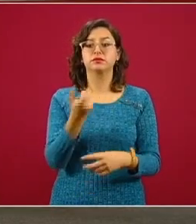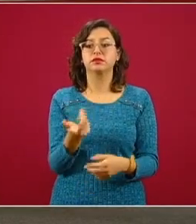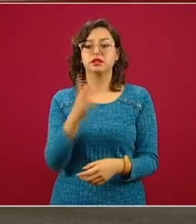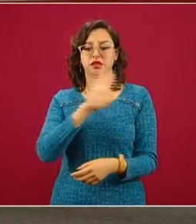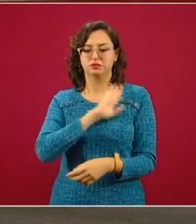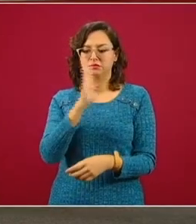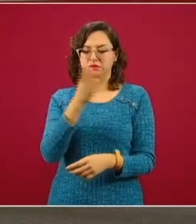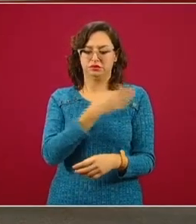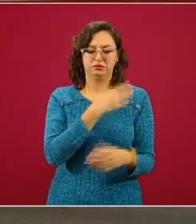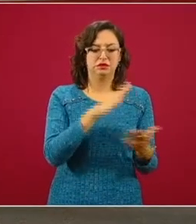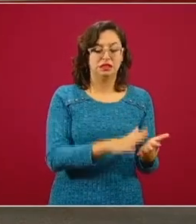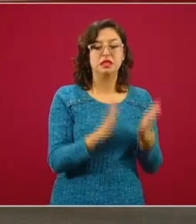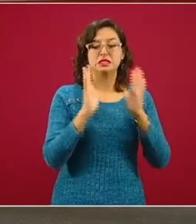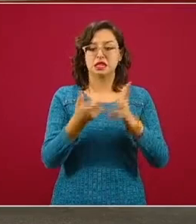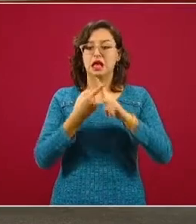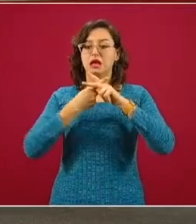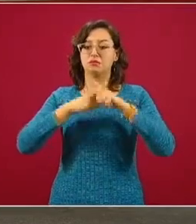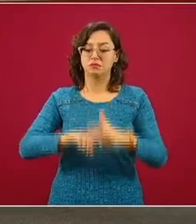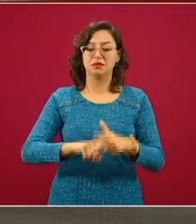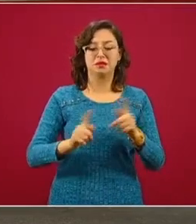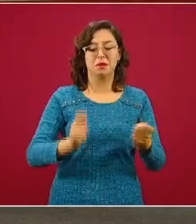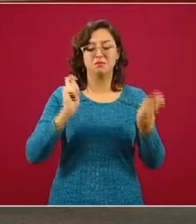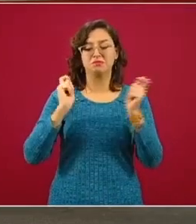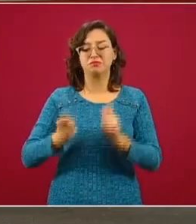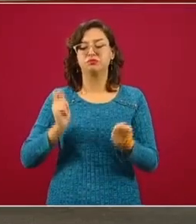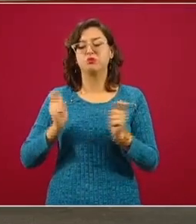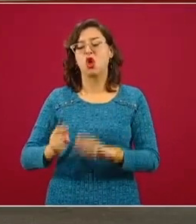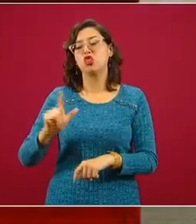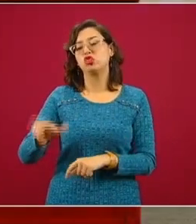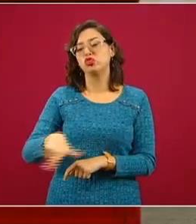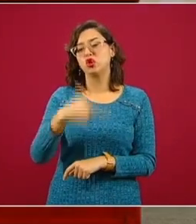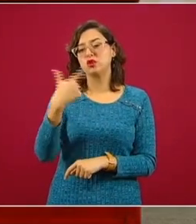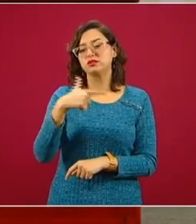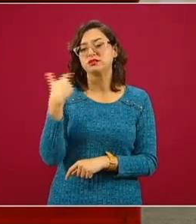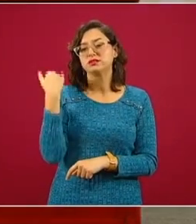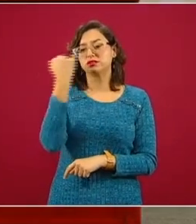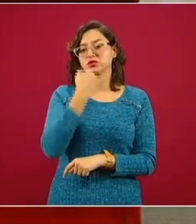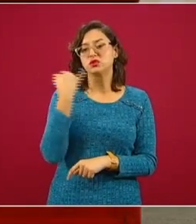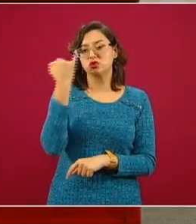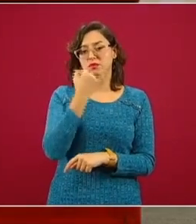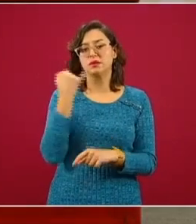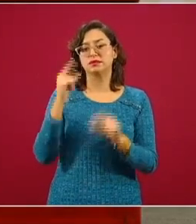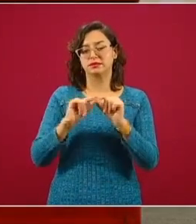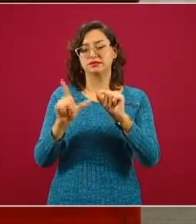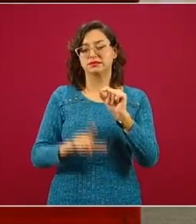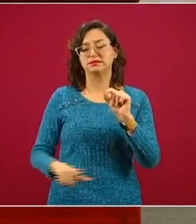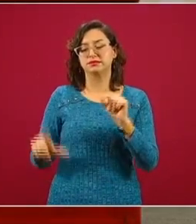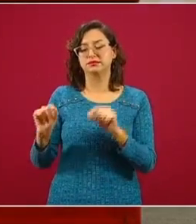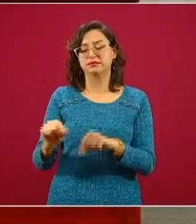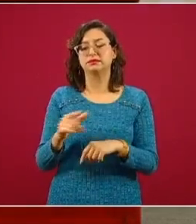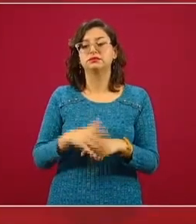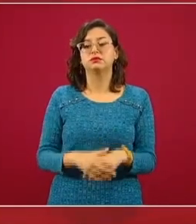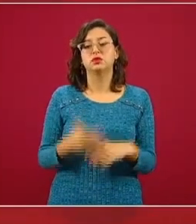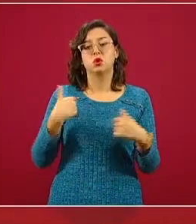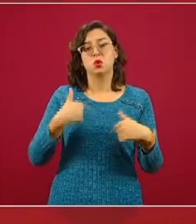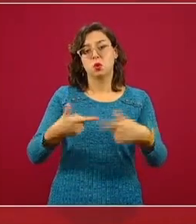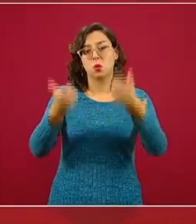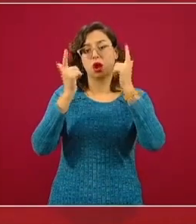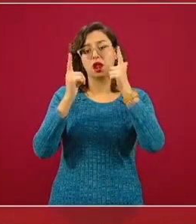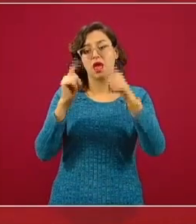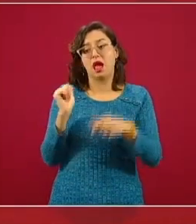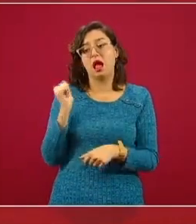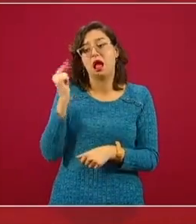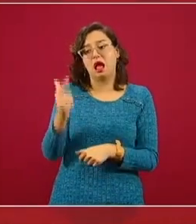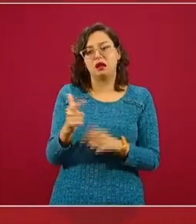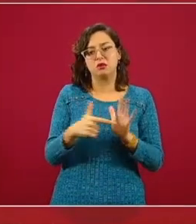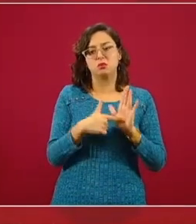español están siendo traducidos a más de 12 lenguas nacionales y esperamos que eso ayude a